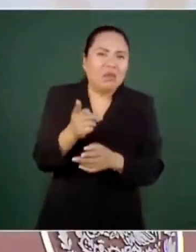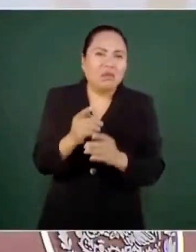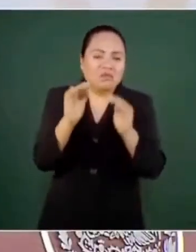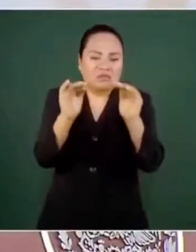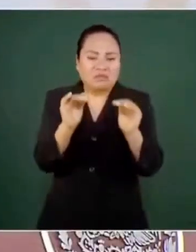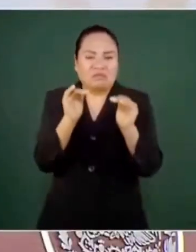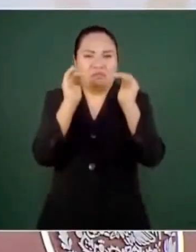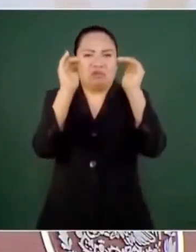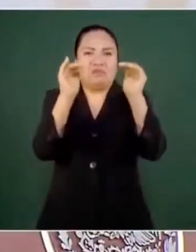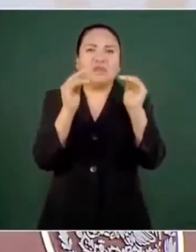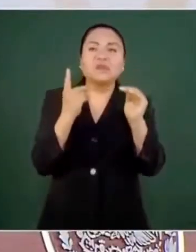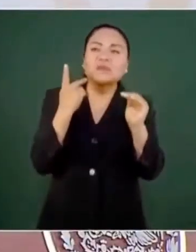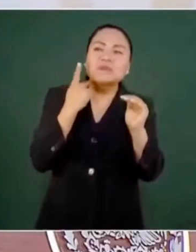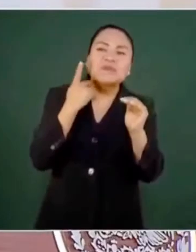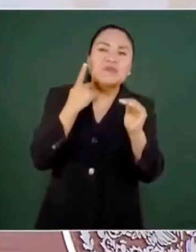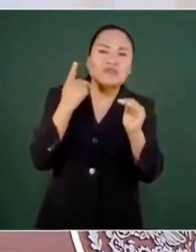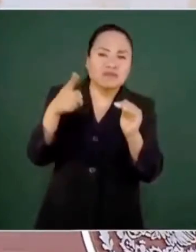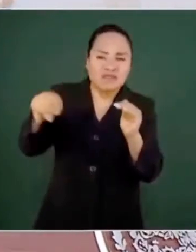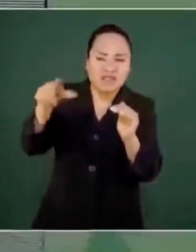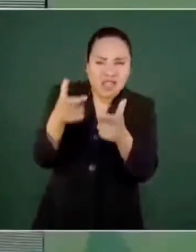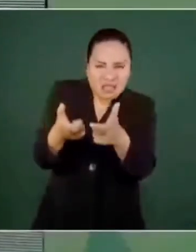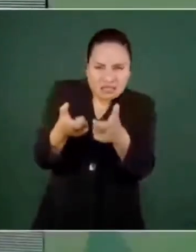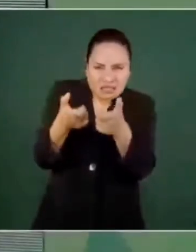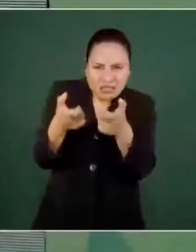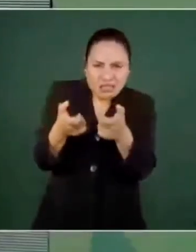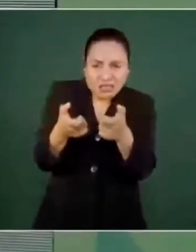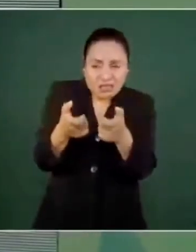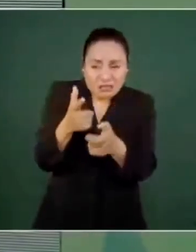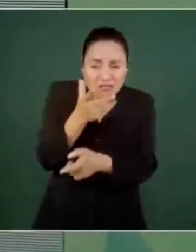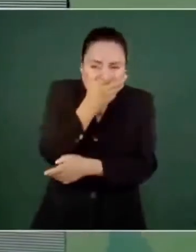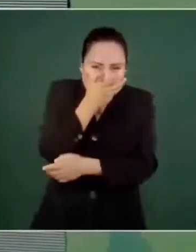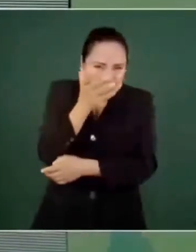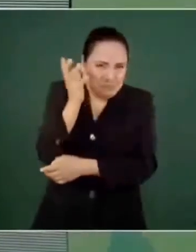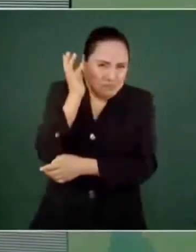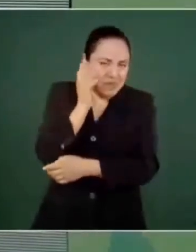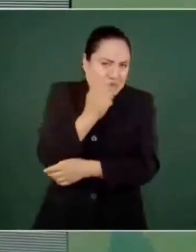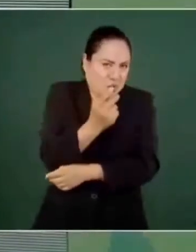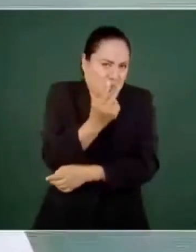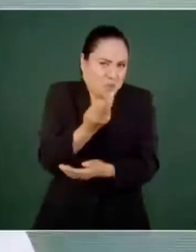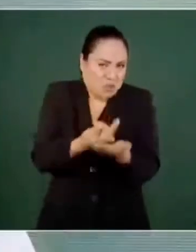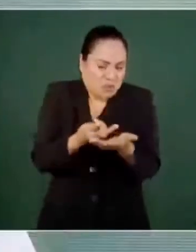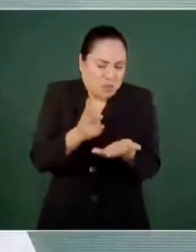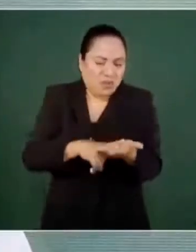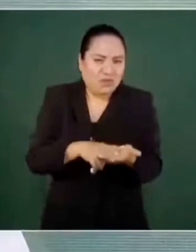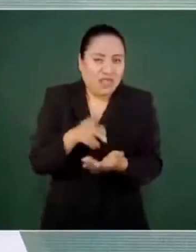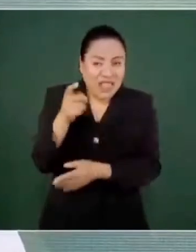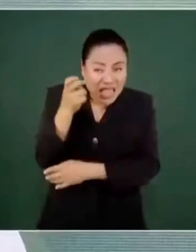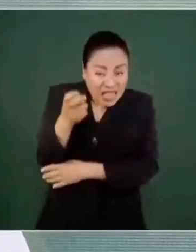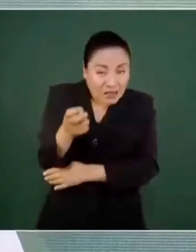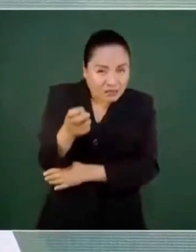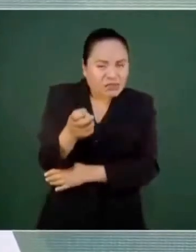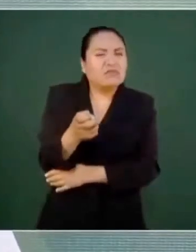esencia eso se llama hipocresía.